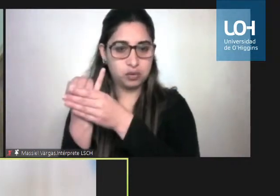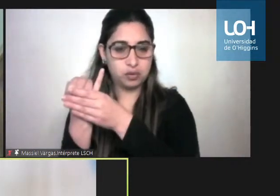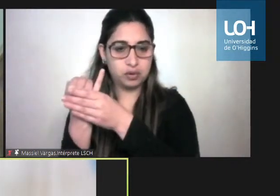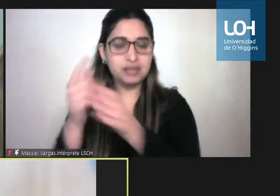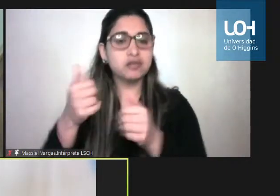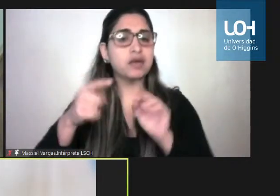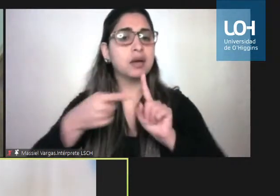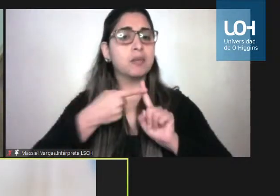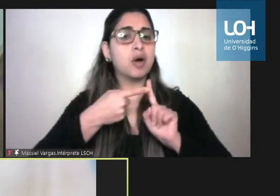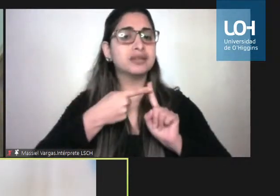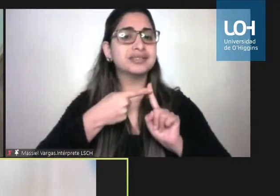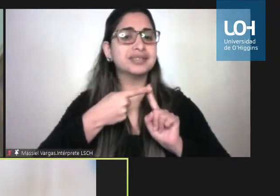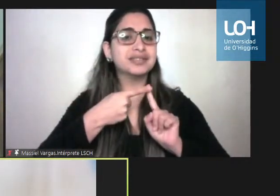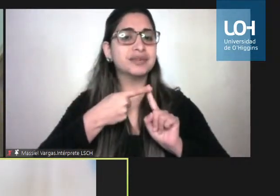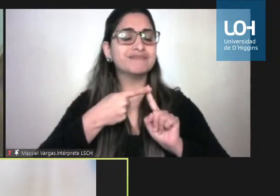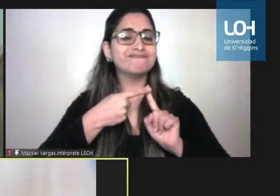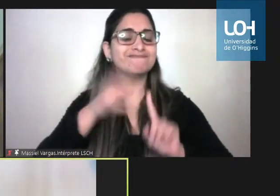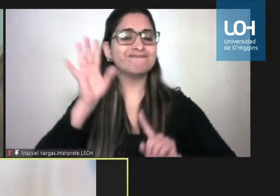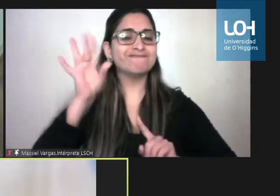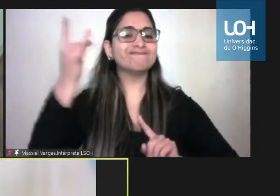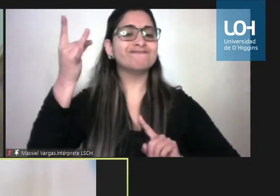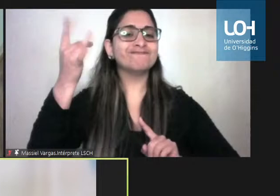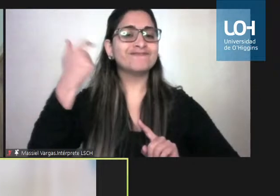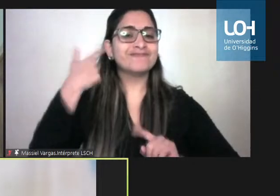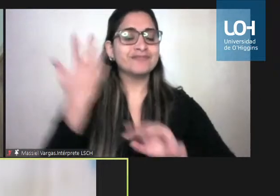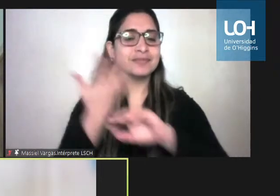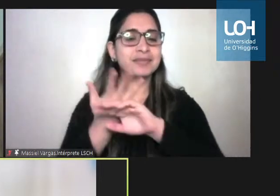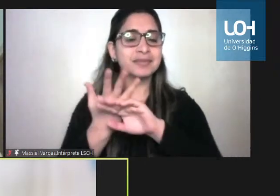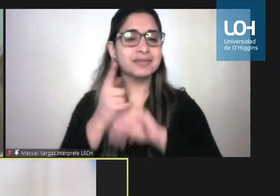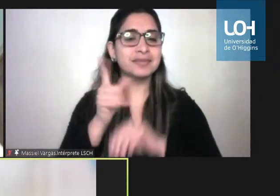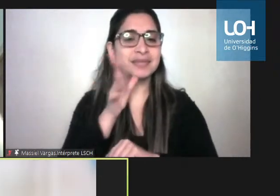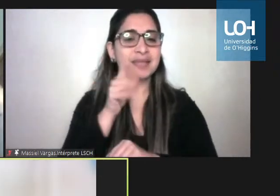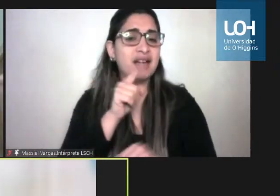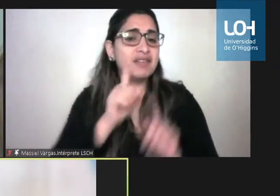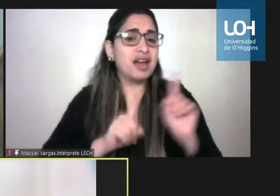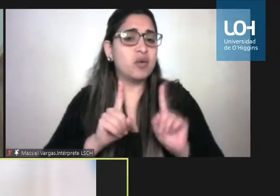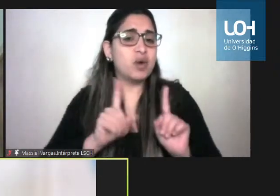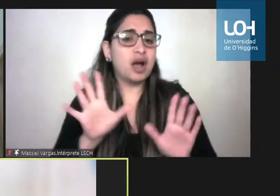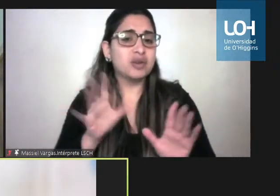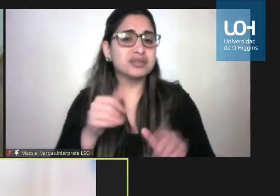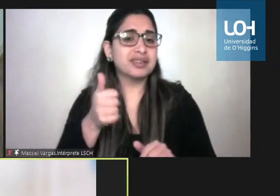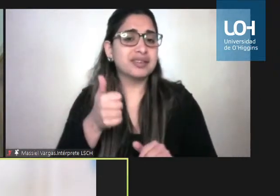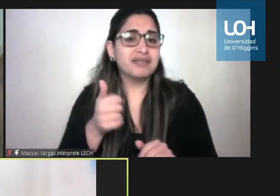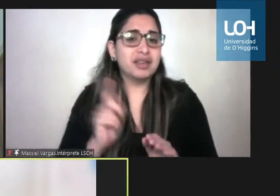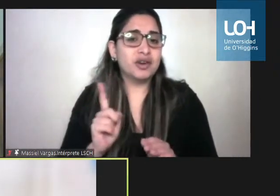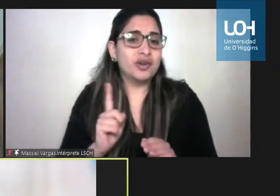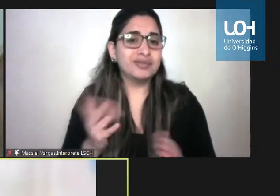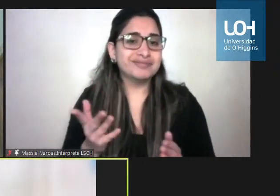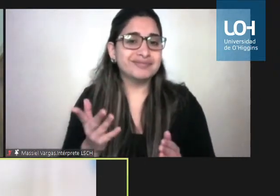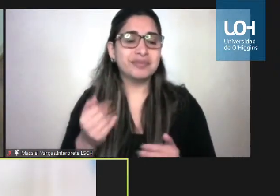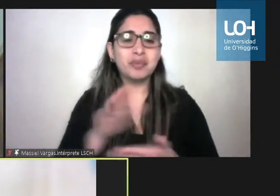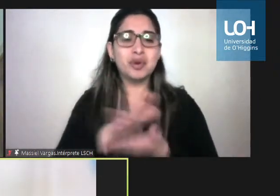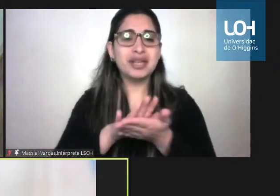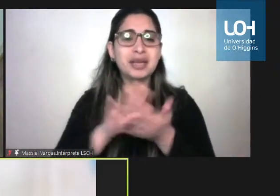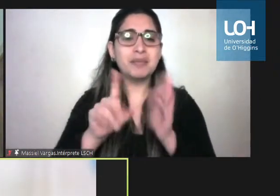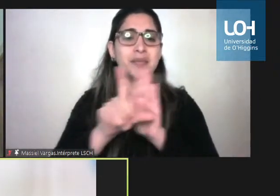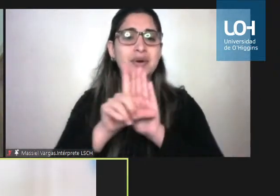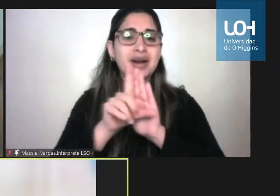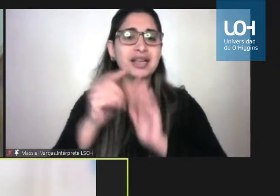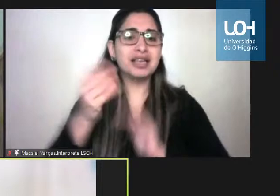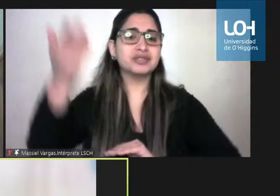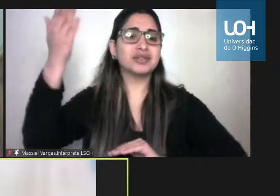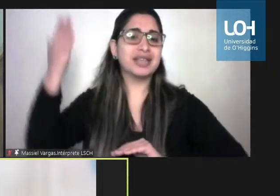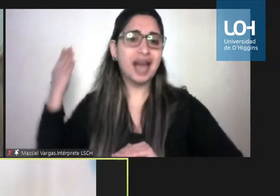positivo en términos de darnos cuenta de que habían cosas que no estaban bien que no por ejemplo la ley la legislación anterior